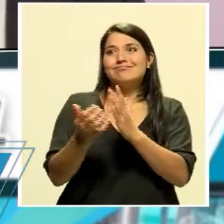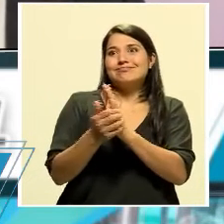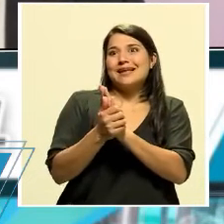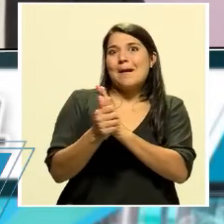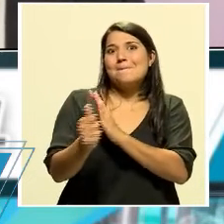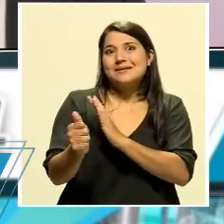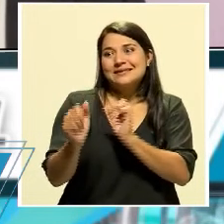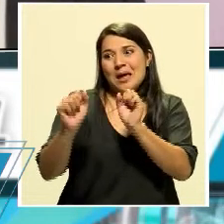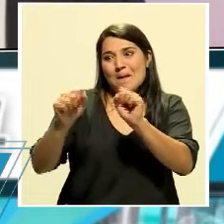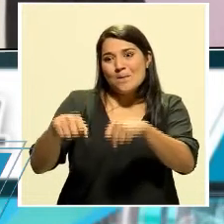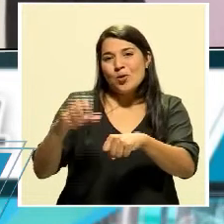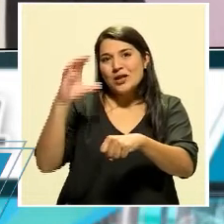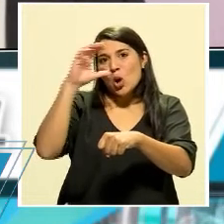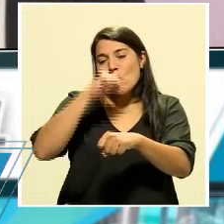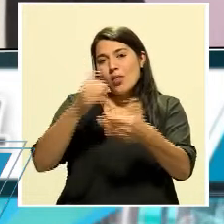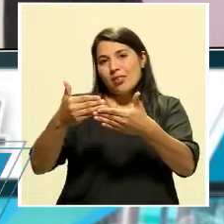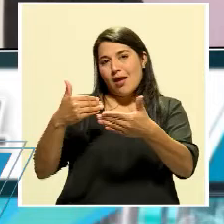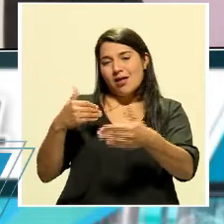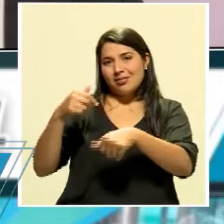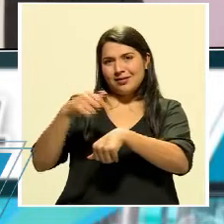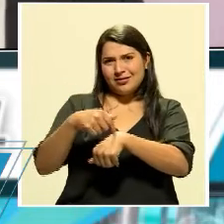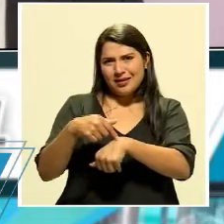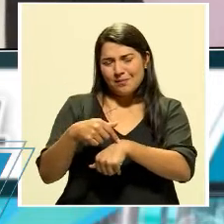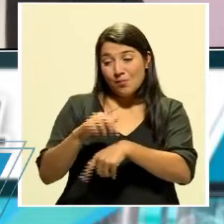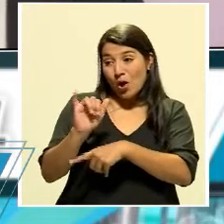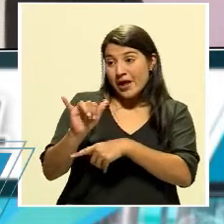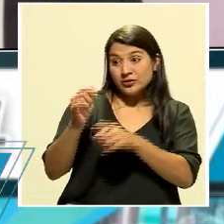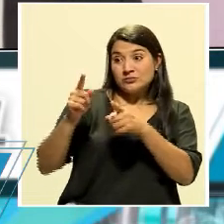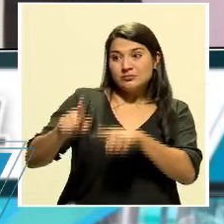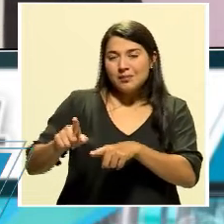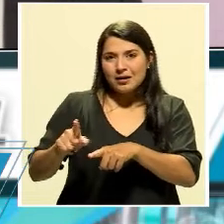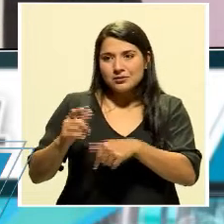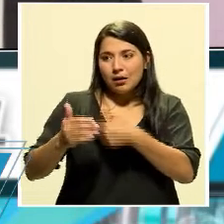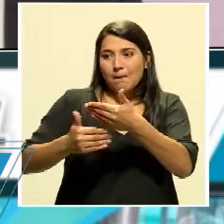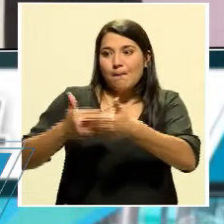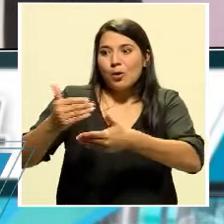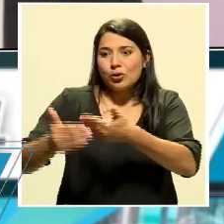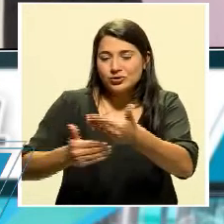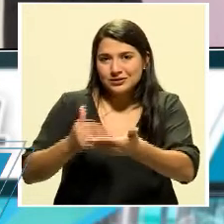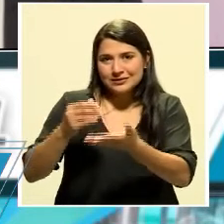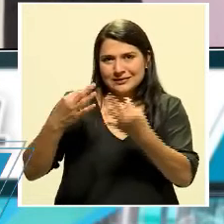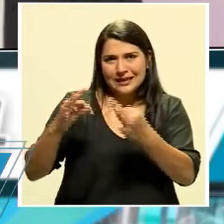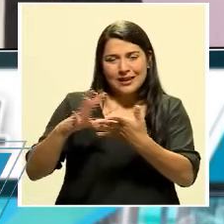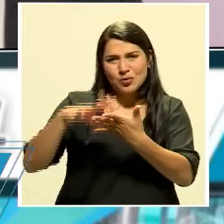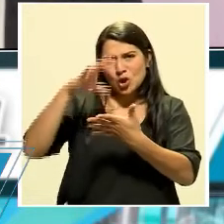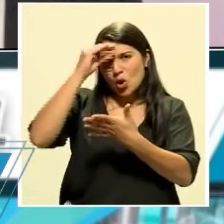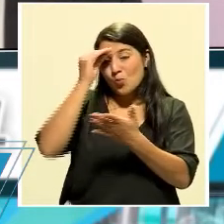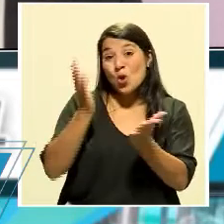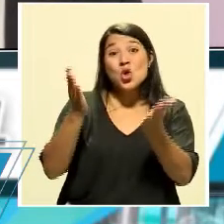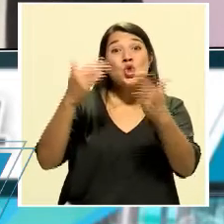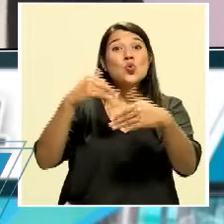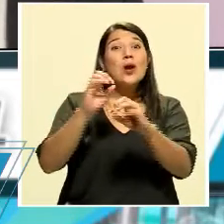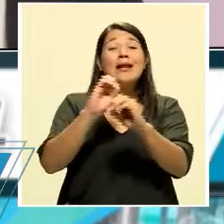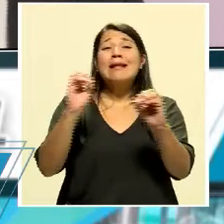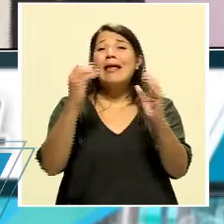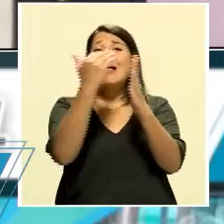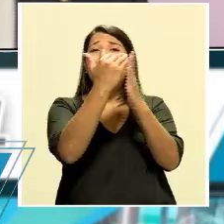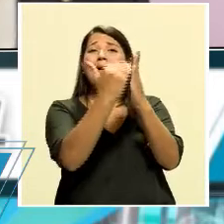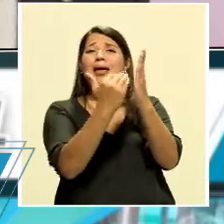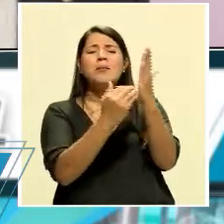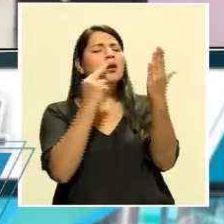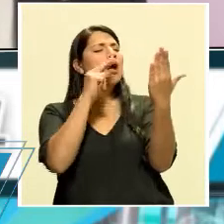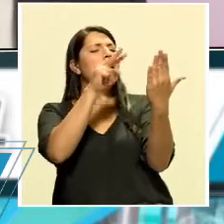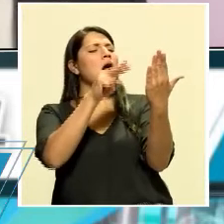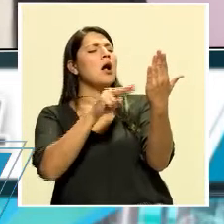completa, esto lo agarra uno y muchas cosas uno va aprendiendo en el camino, verdad, no hay un manual, yo le he dicho, no hay ningún manual que diga aquí está